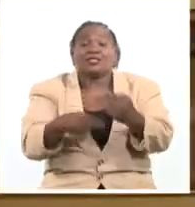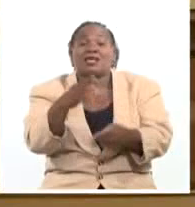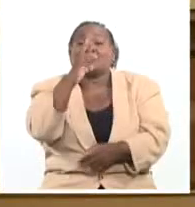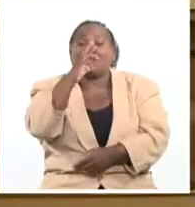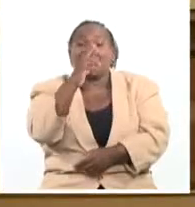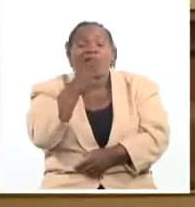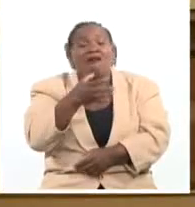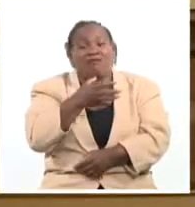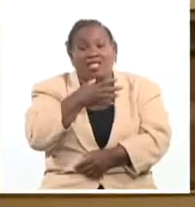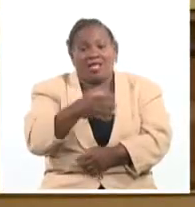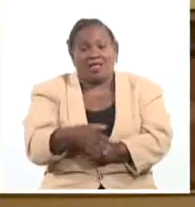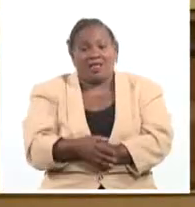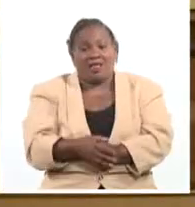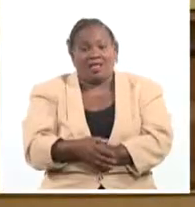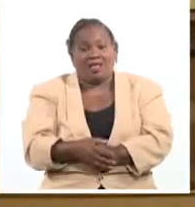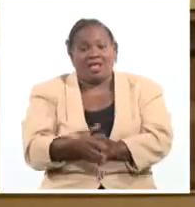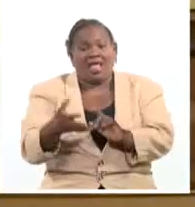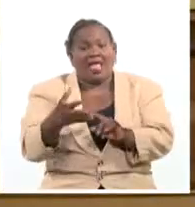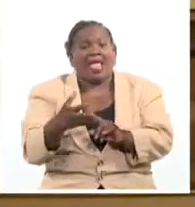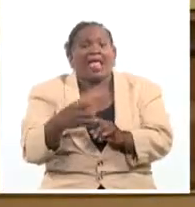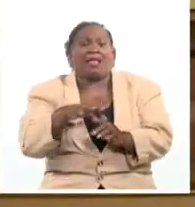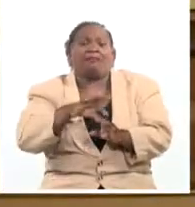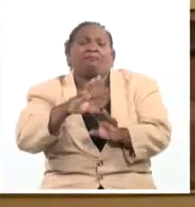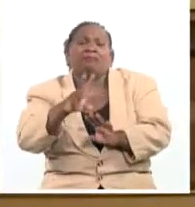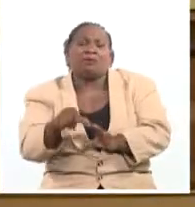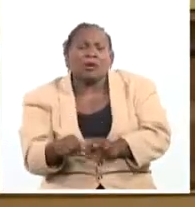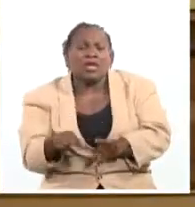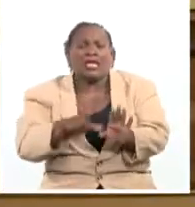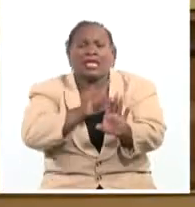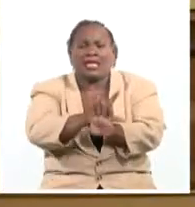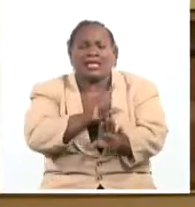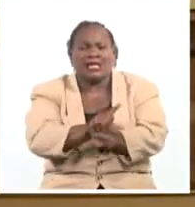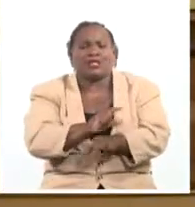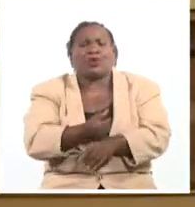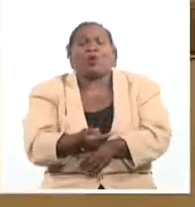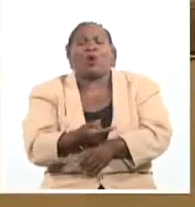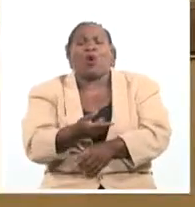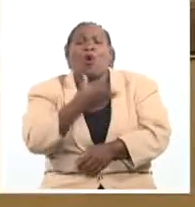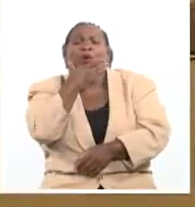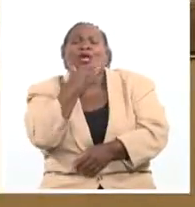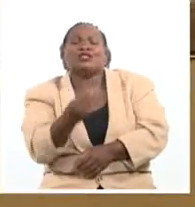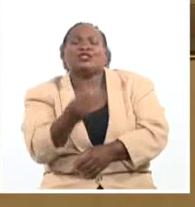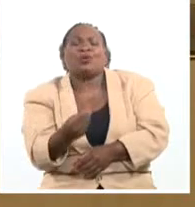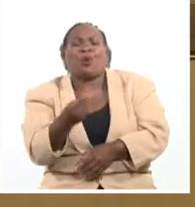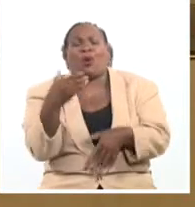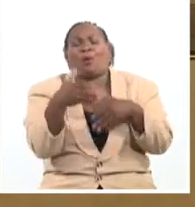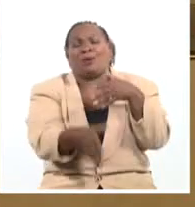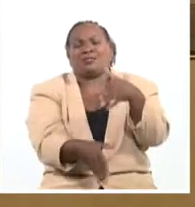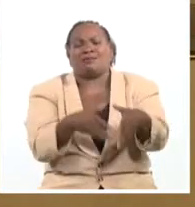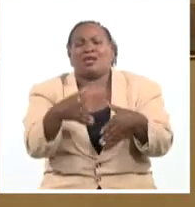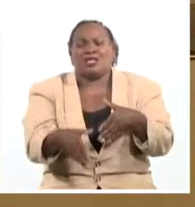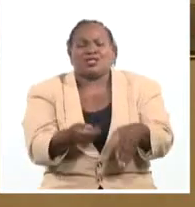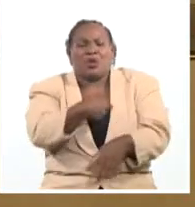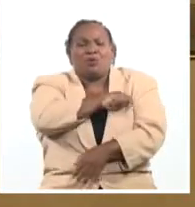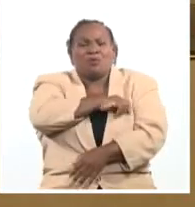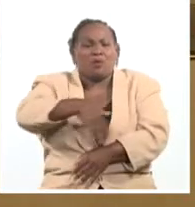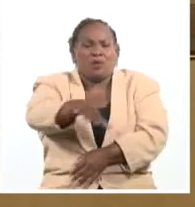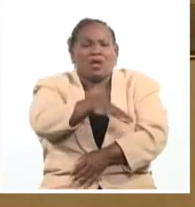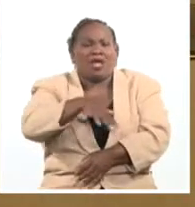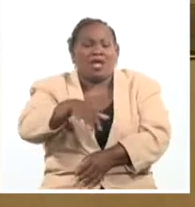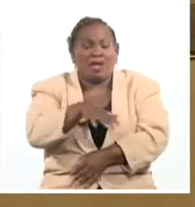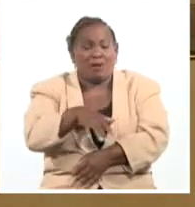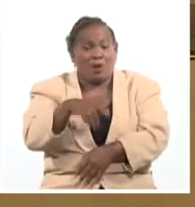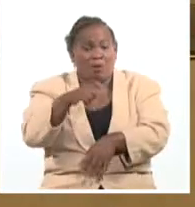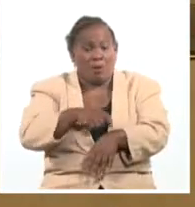sobre el delito, la corrupción, la juventud, la participación del pueblo en la toma de